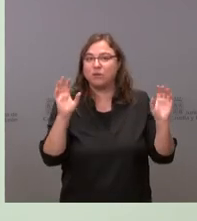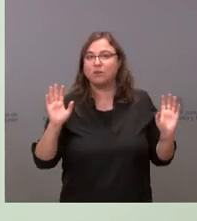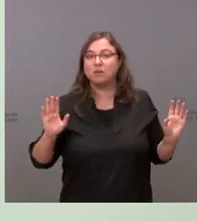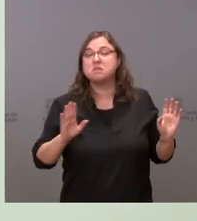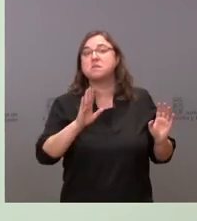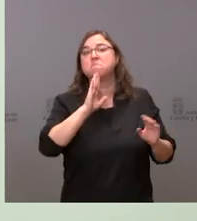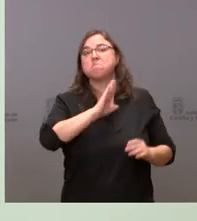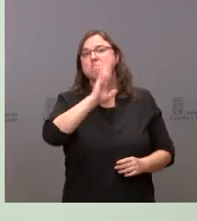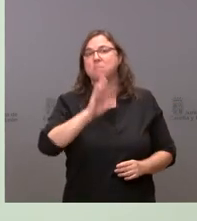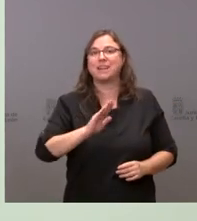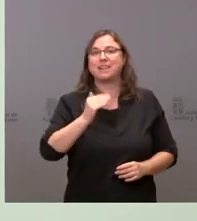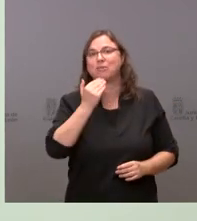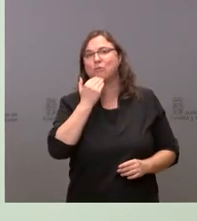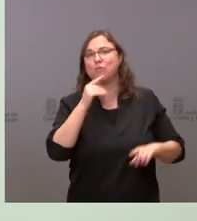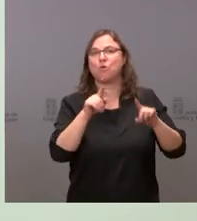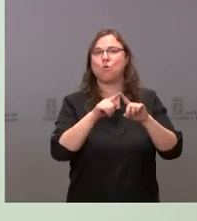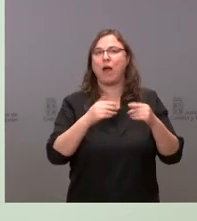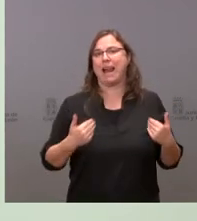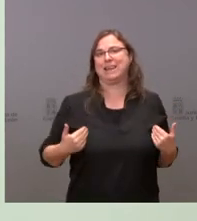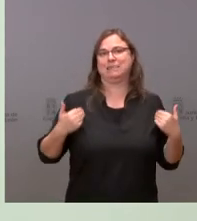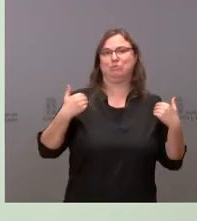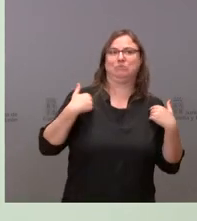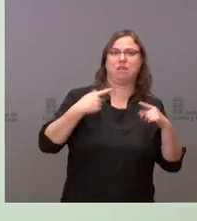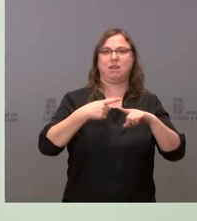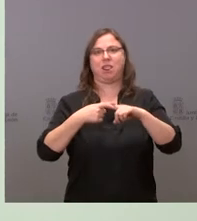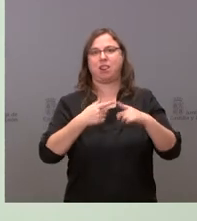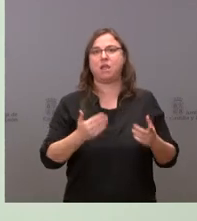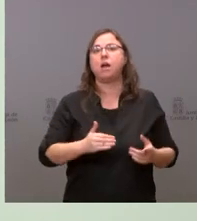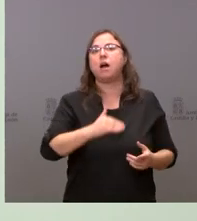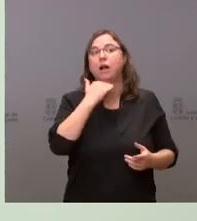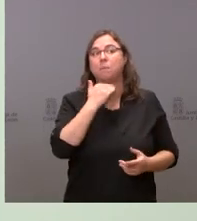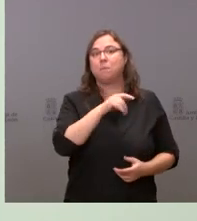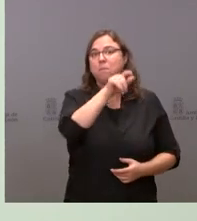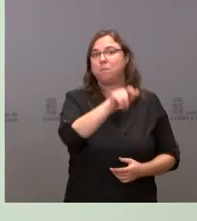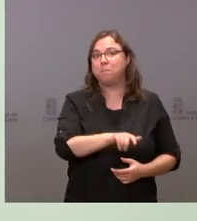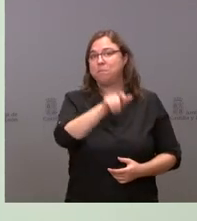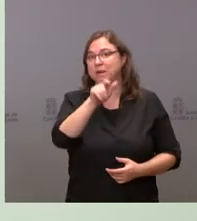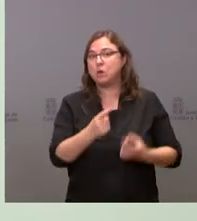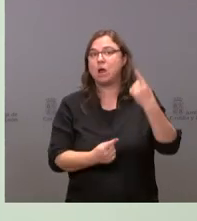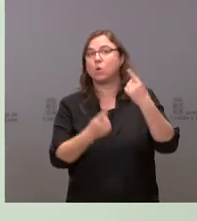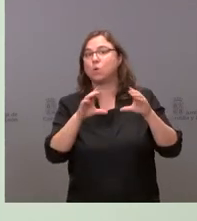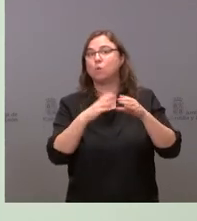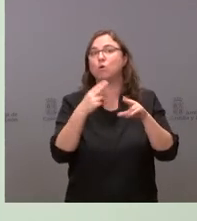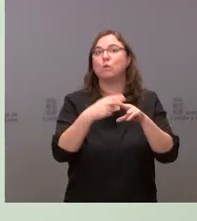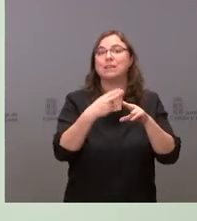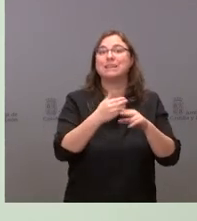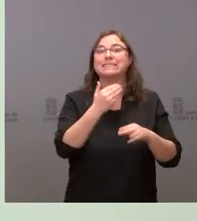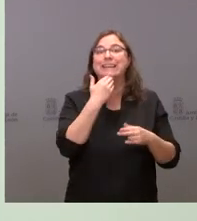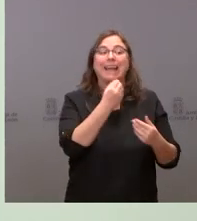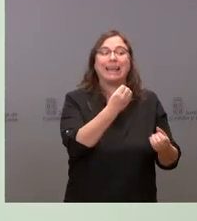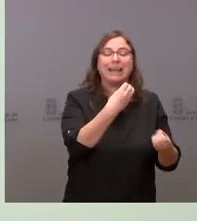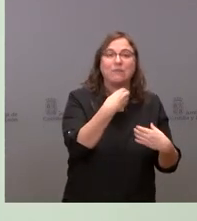más allá de la corresponsabilidad institucional hay personas de alguna formación política que tienen información